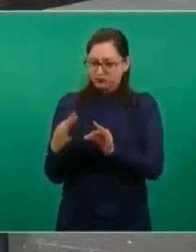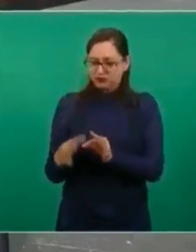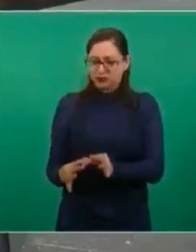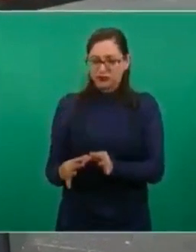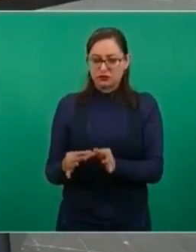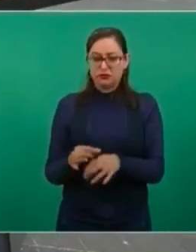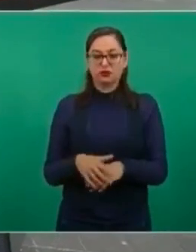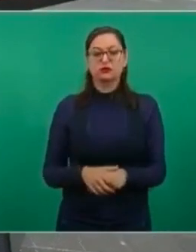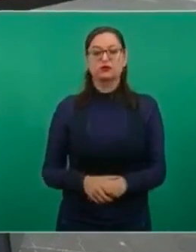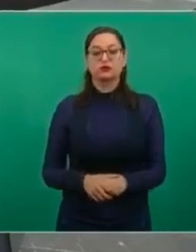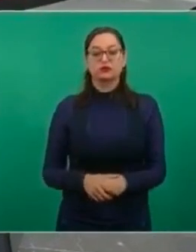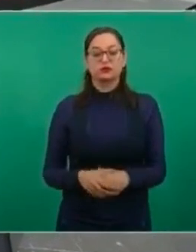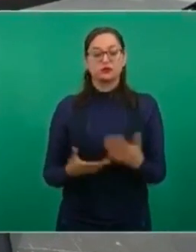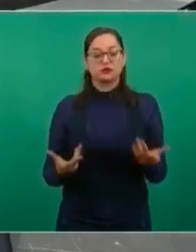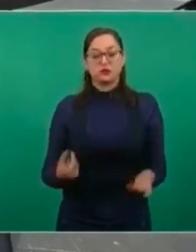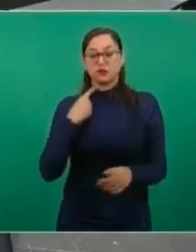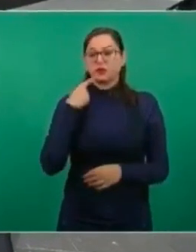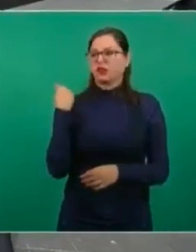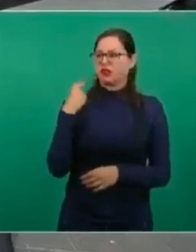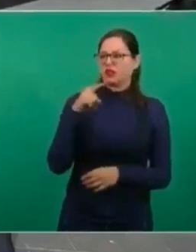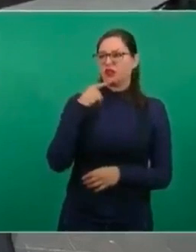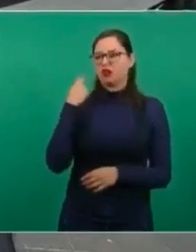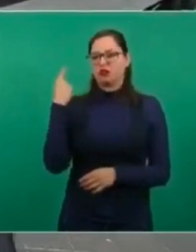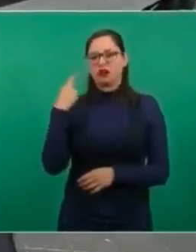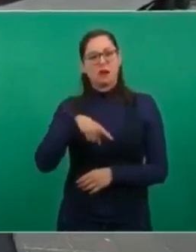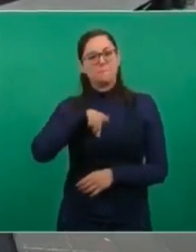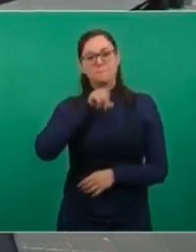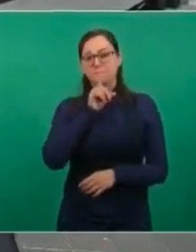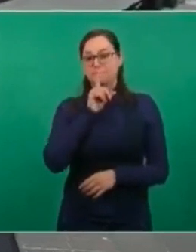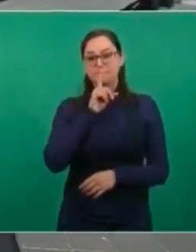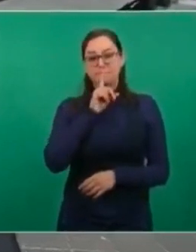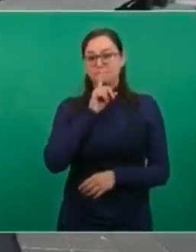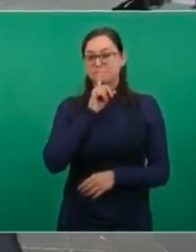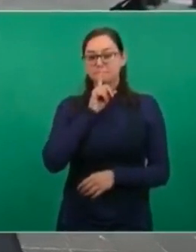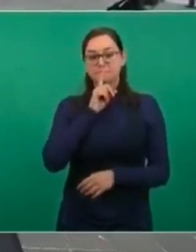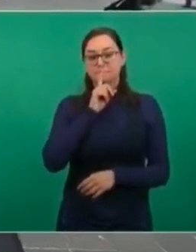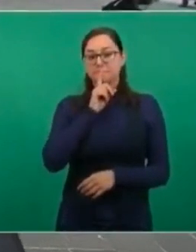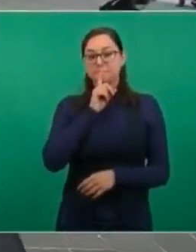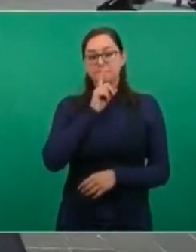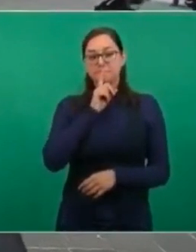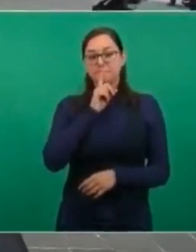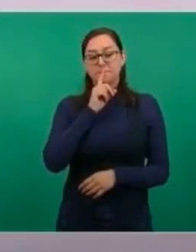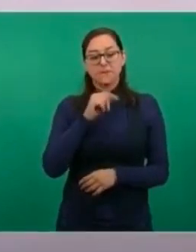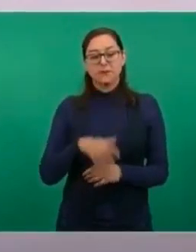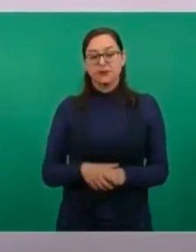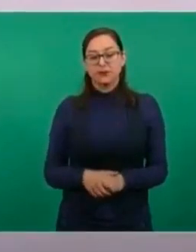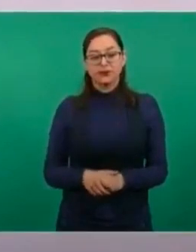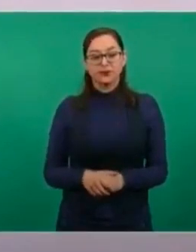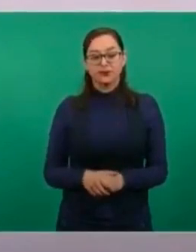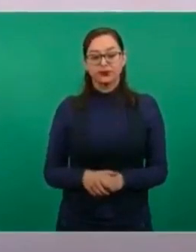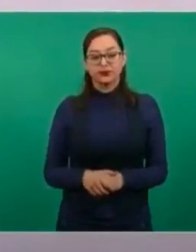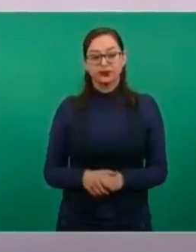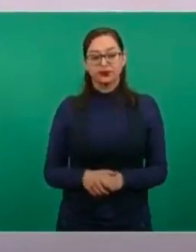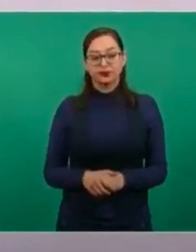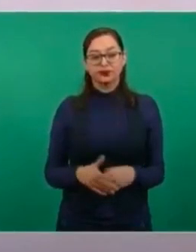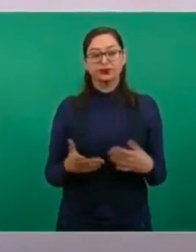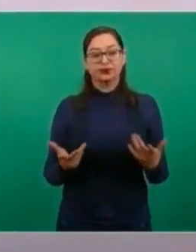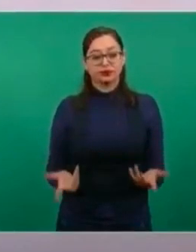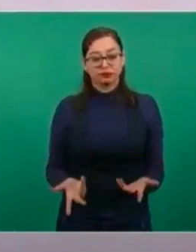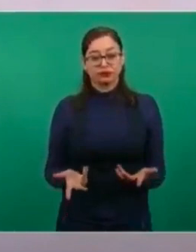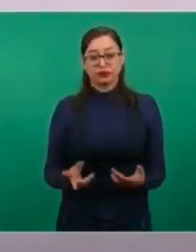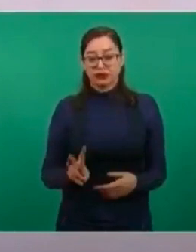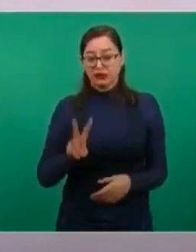sin protestar, en medio de la